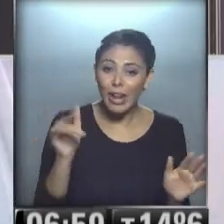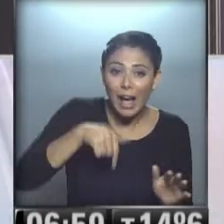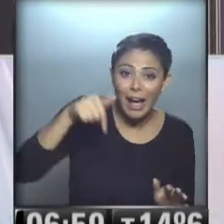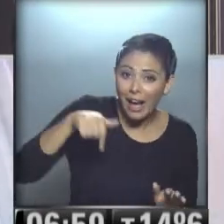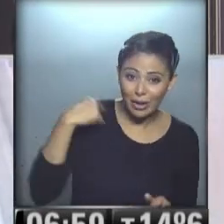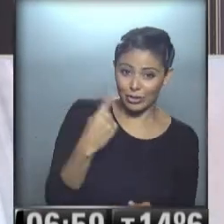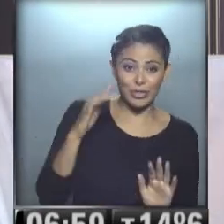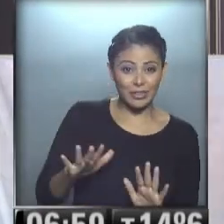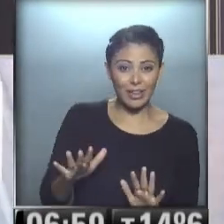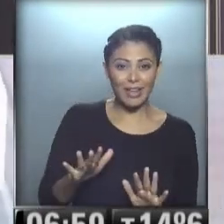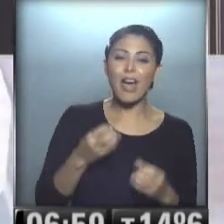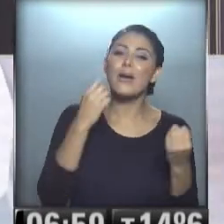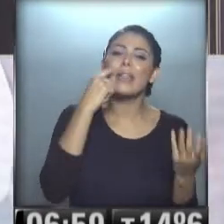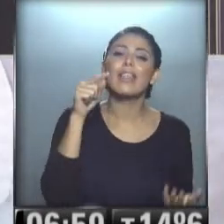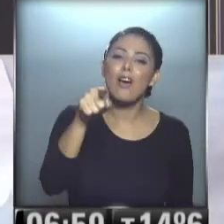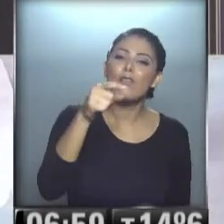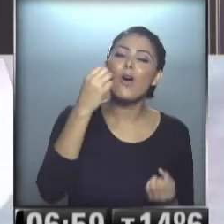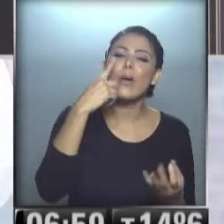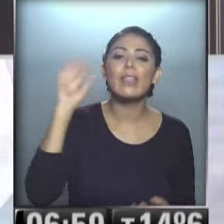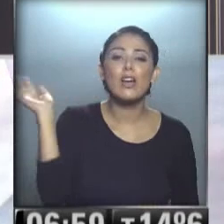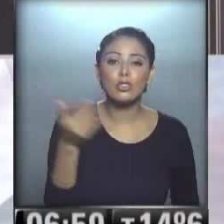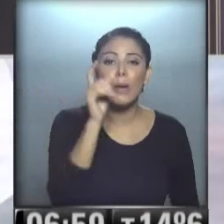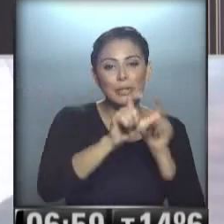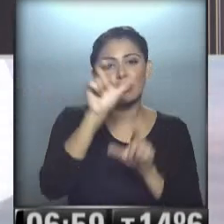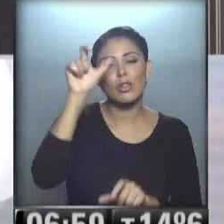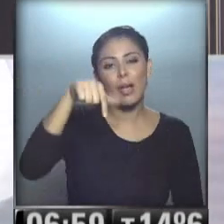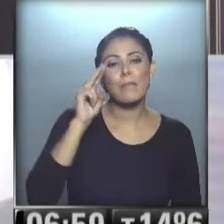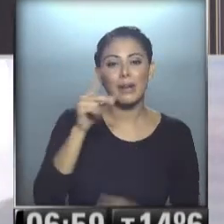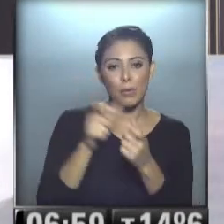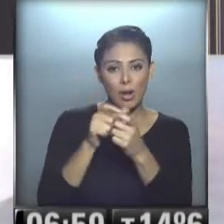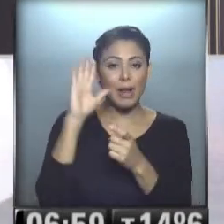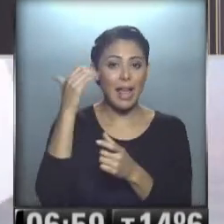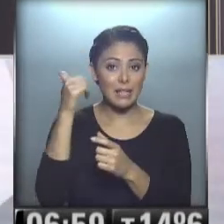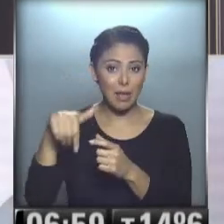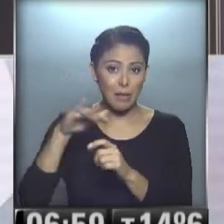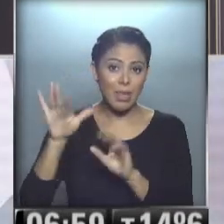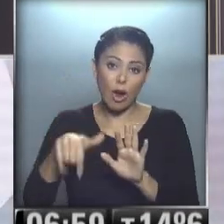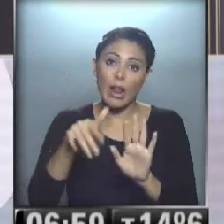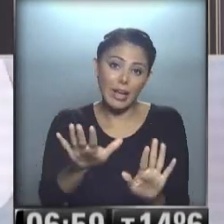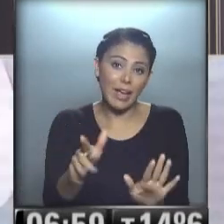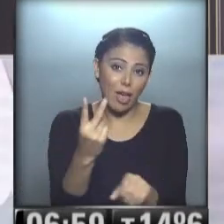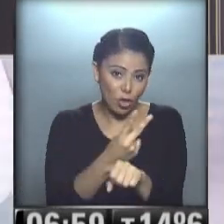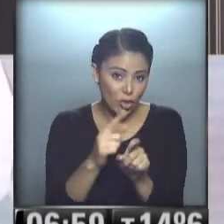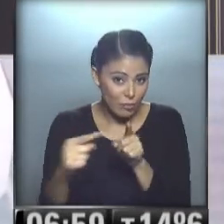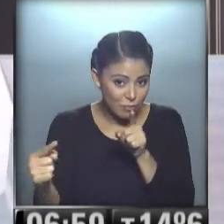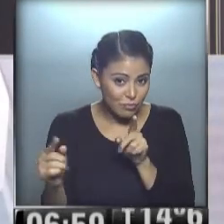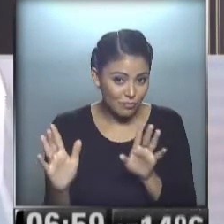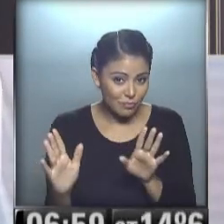Aquí estamos, Nadia. ¿Qué tal? Muy buen día para vos y buen día para todos los televidentes de Nadia 630, que se quedan con nosotros ahora estas dos horas, ¿no?